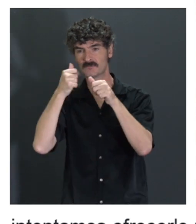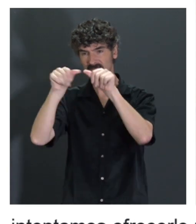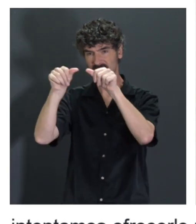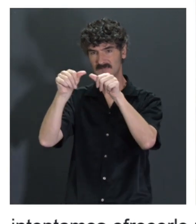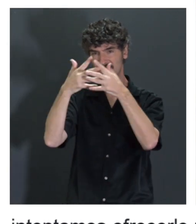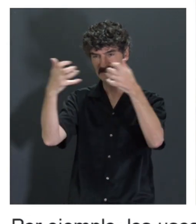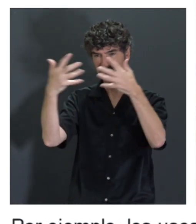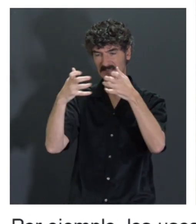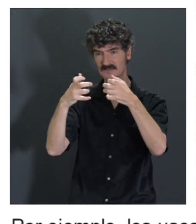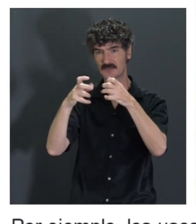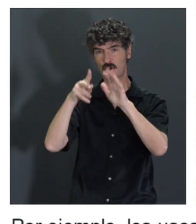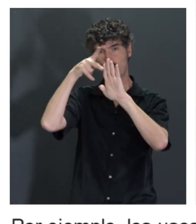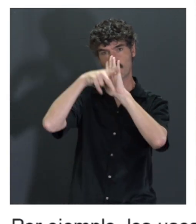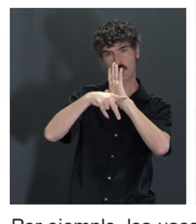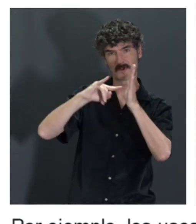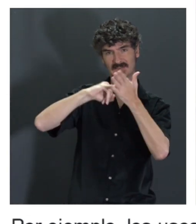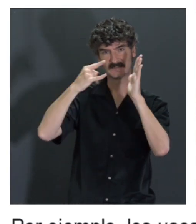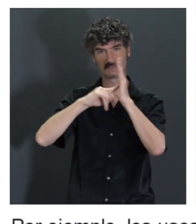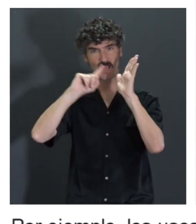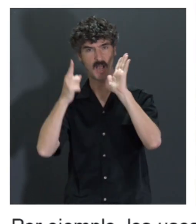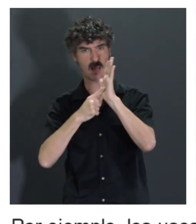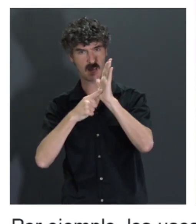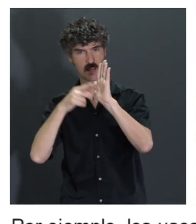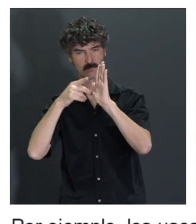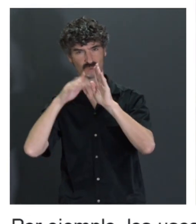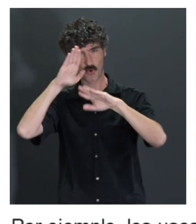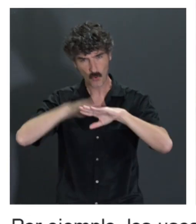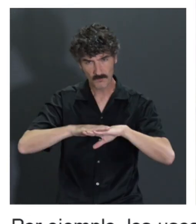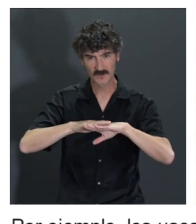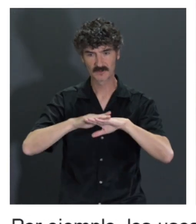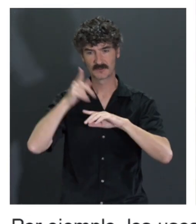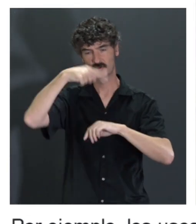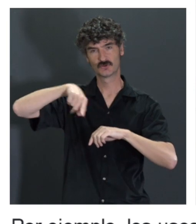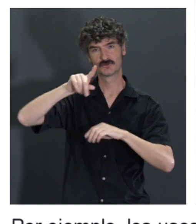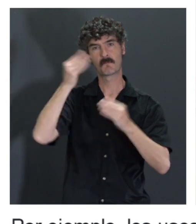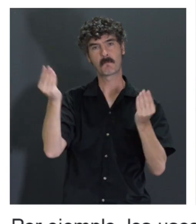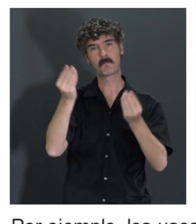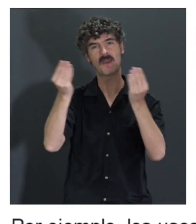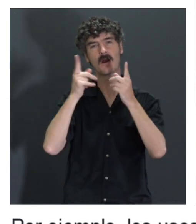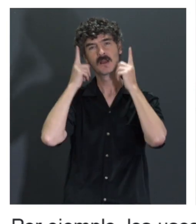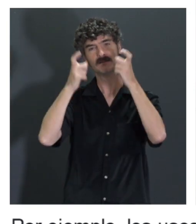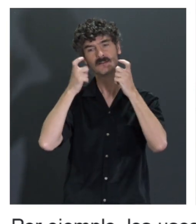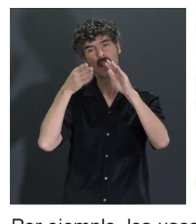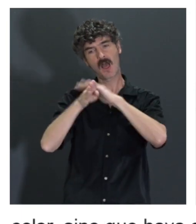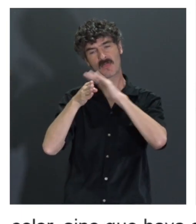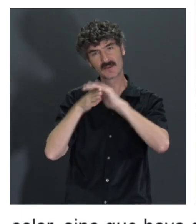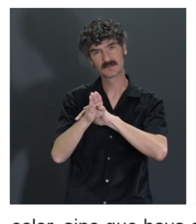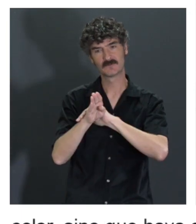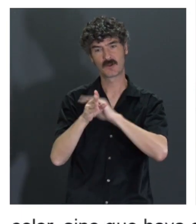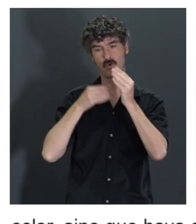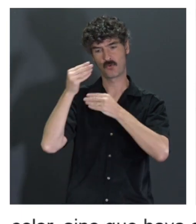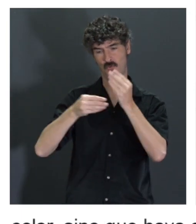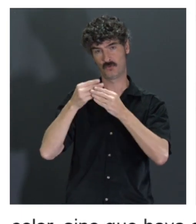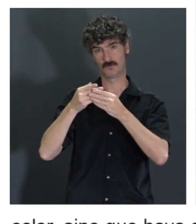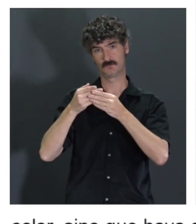que se cumpla toda la normativa técnica y legal que hay y además intentar hacer mejoras para la accesibilidad. luego para el usuario